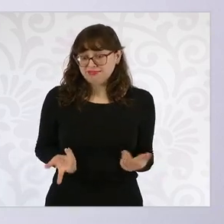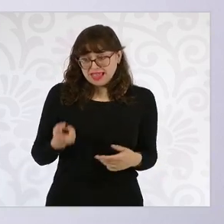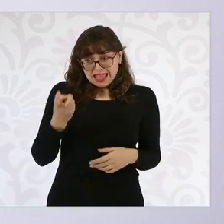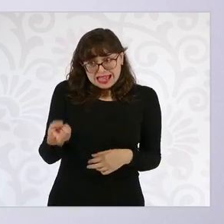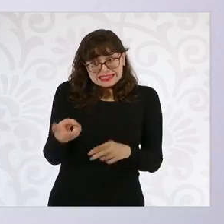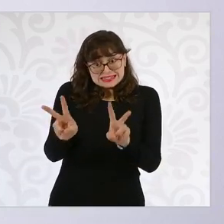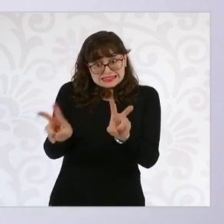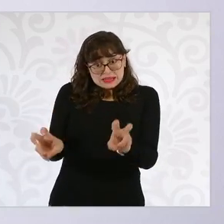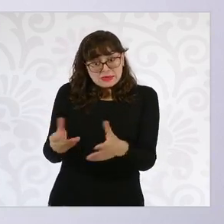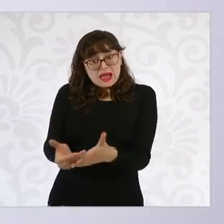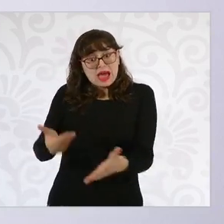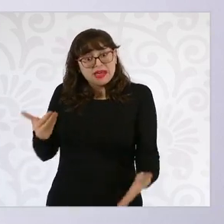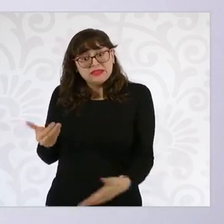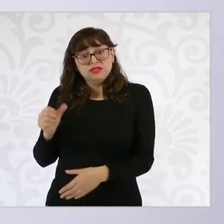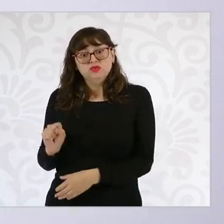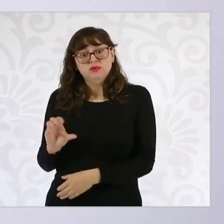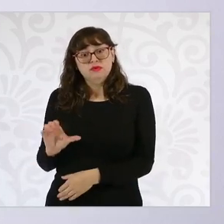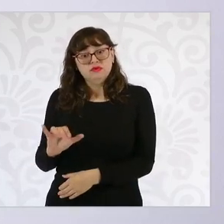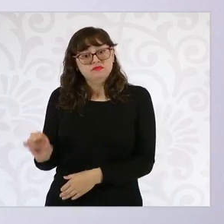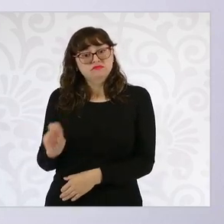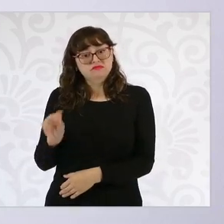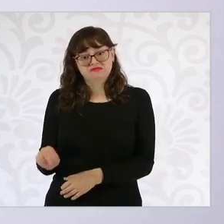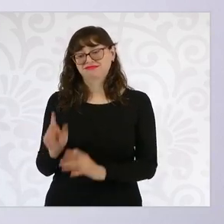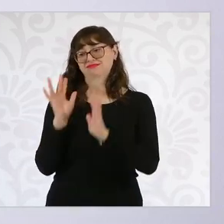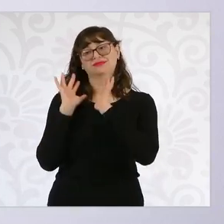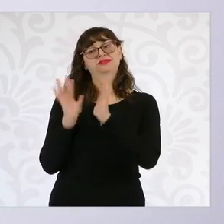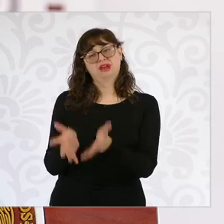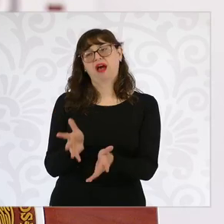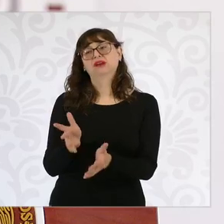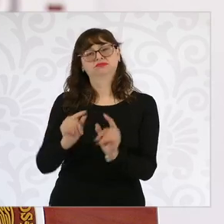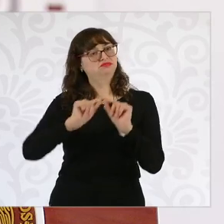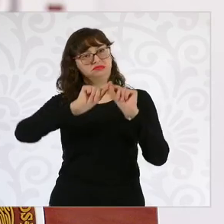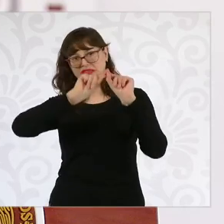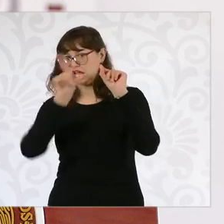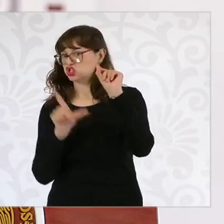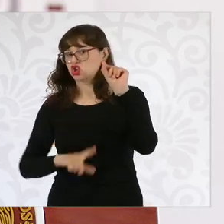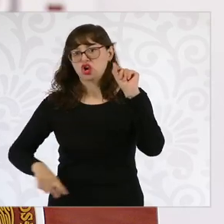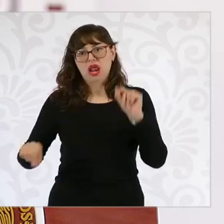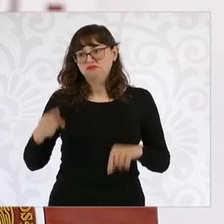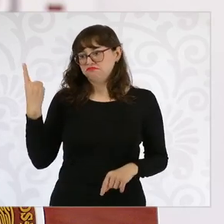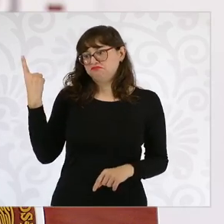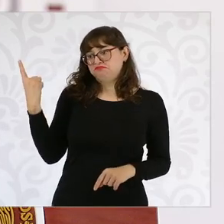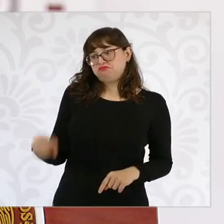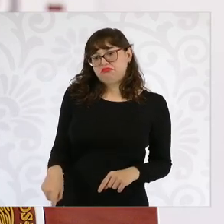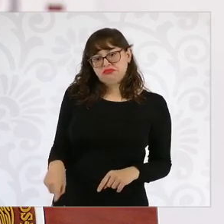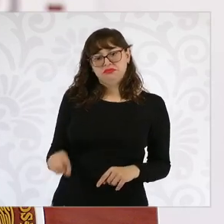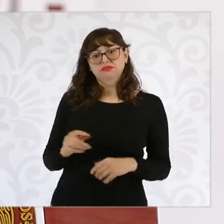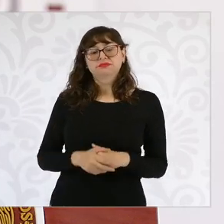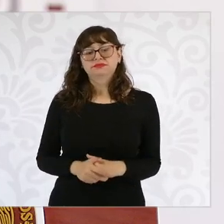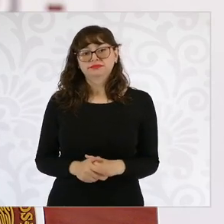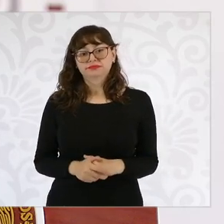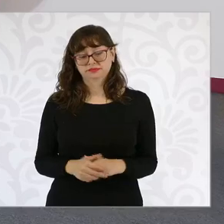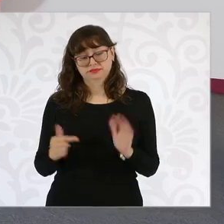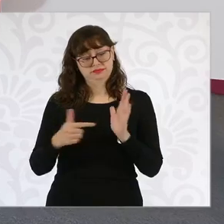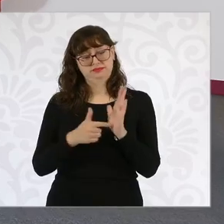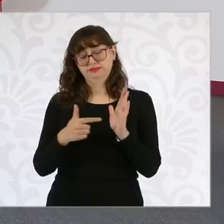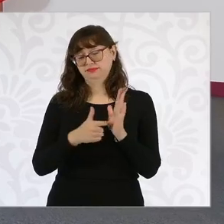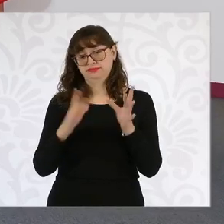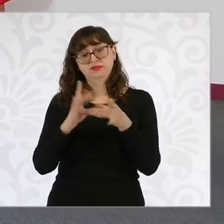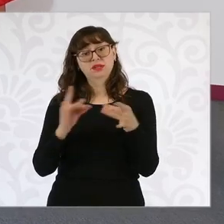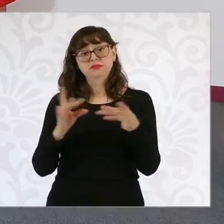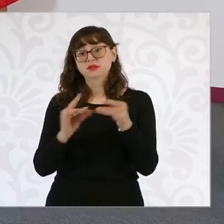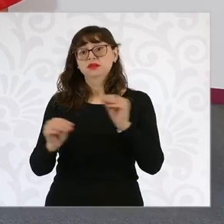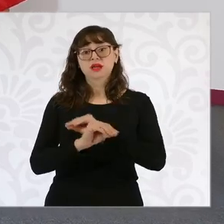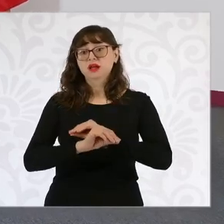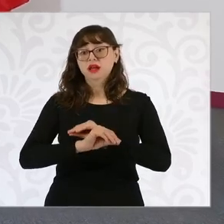hizo una norma general para todo el país y ahí está la definición. Y a